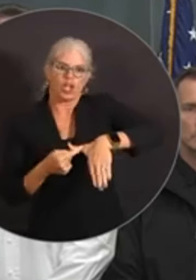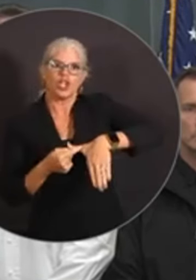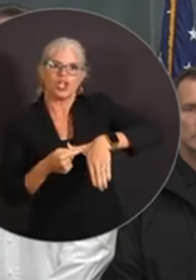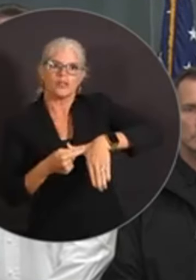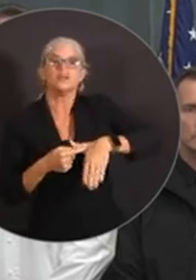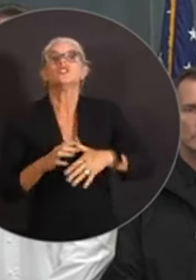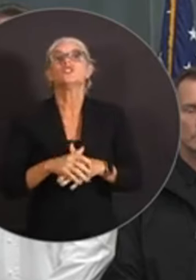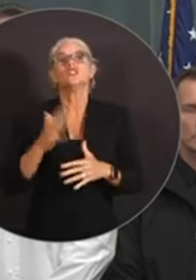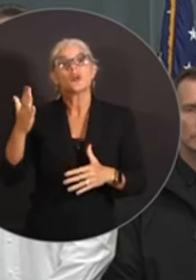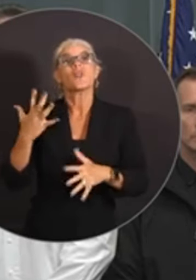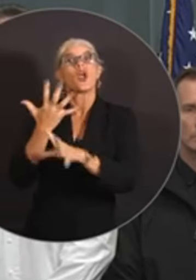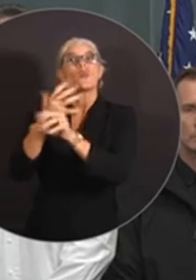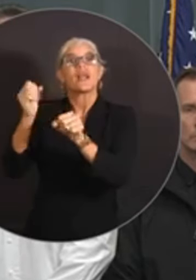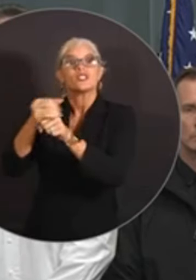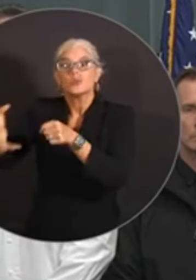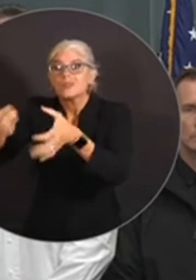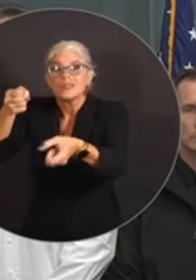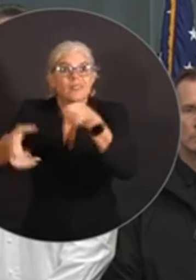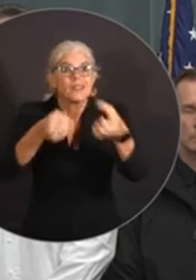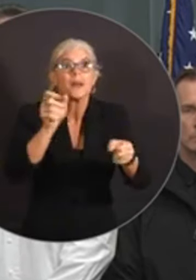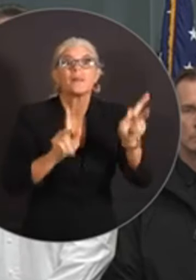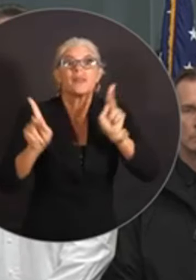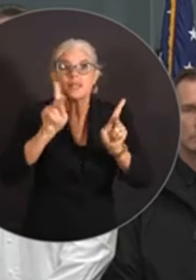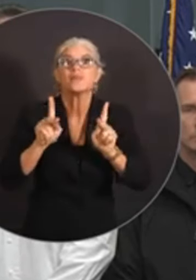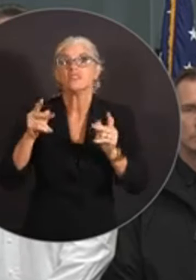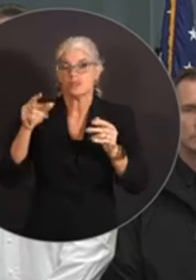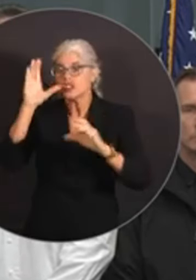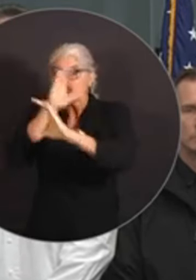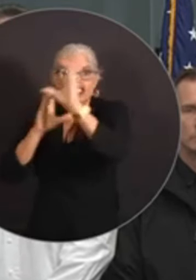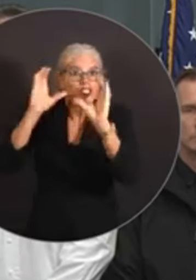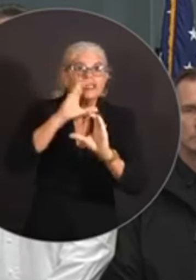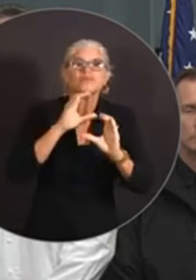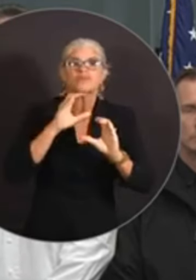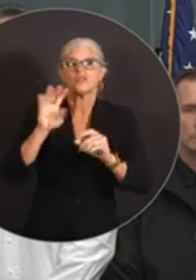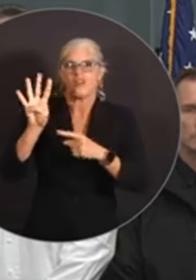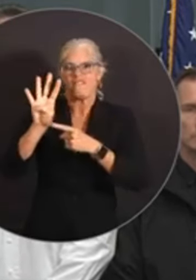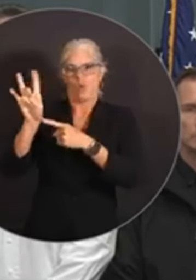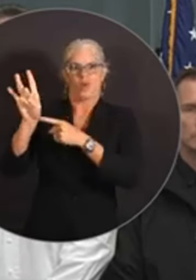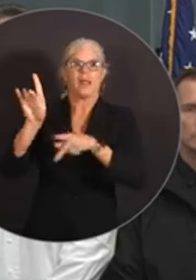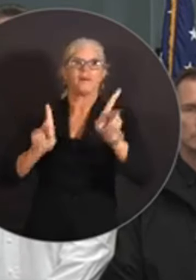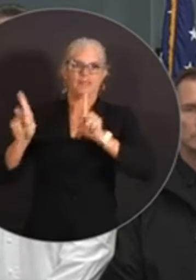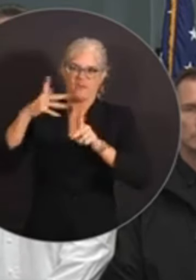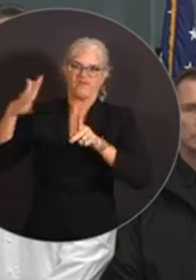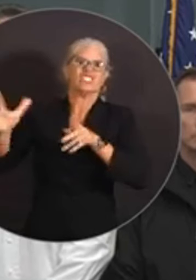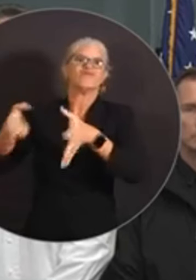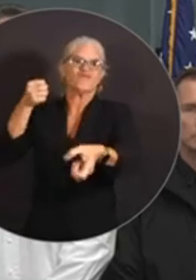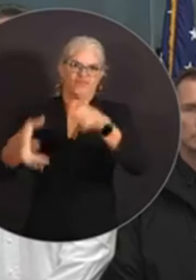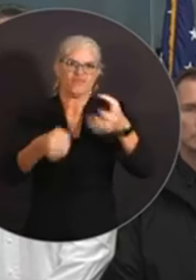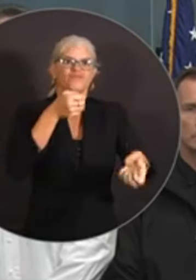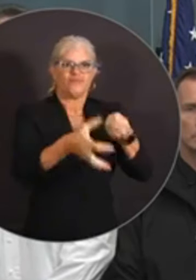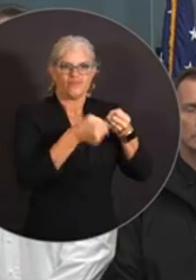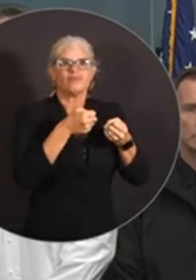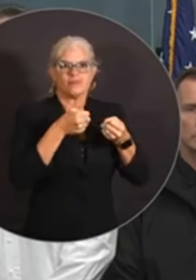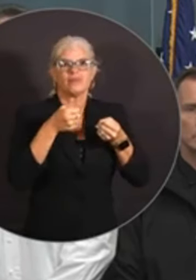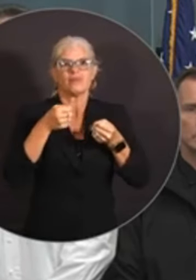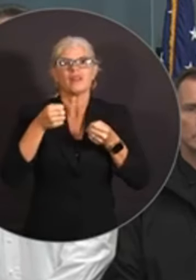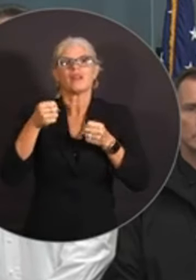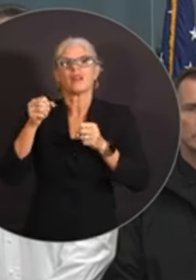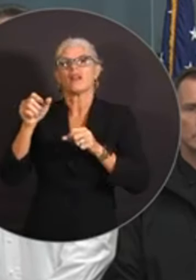situaciones de rescate y los rescatistas reportaron que hubo personas rescatadas.